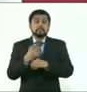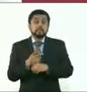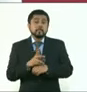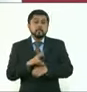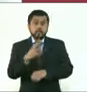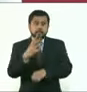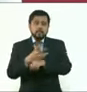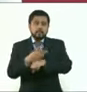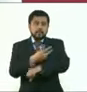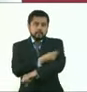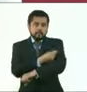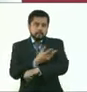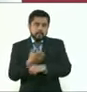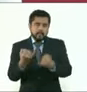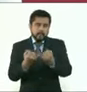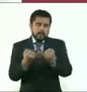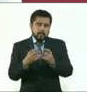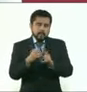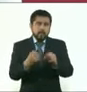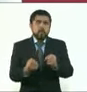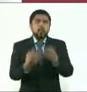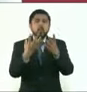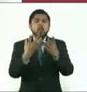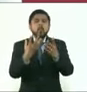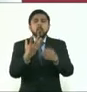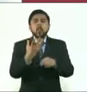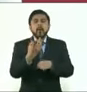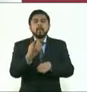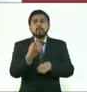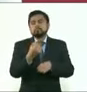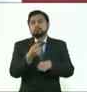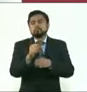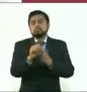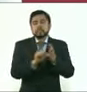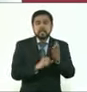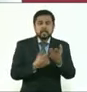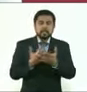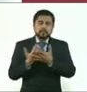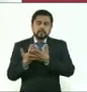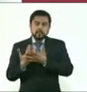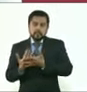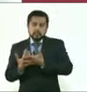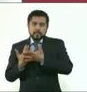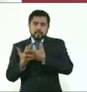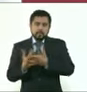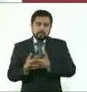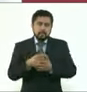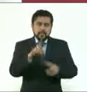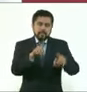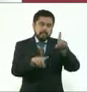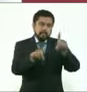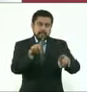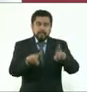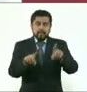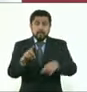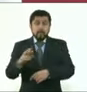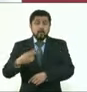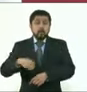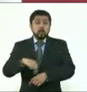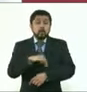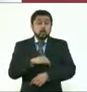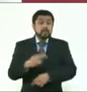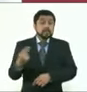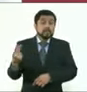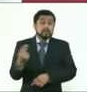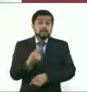tercera vacuna, a los cuantos meses de que recibiste la segunda o tu esquema completo. Y nosotros prepararnos para vacunar,